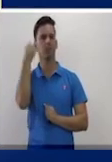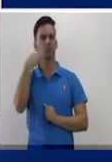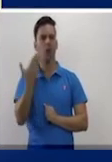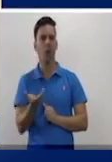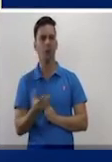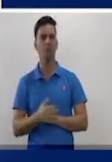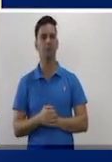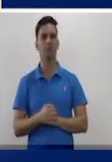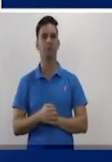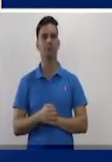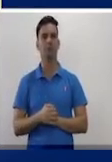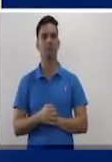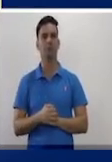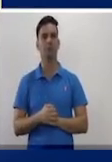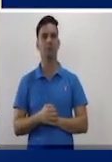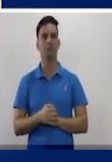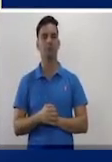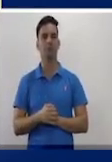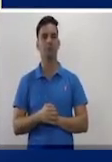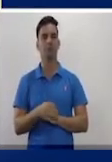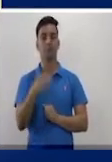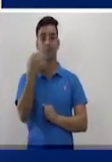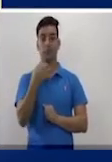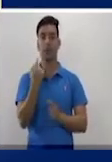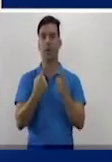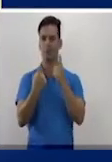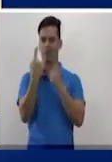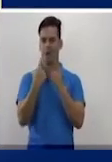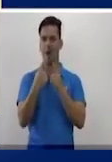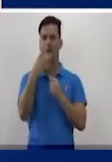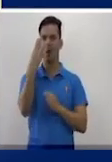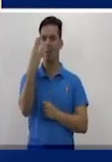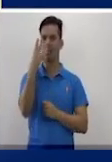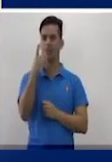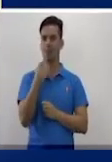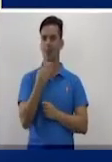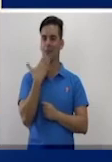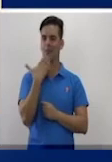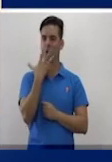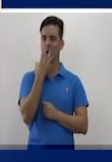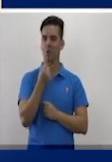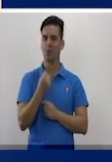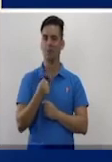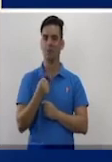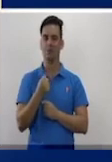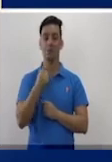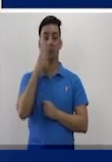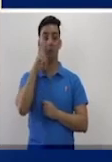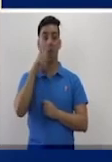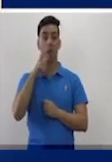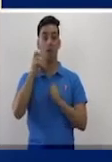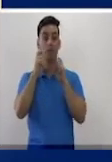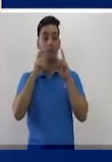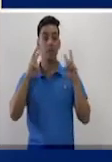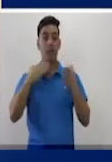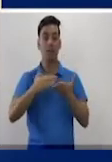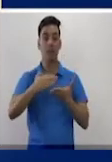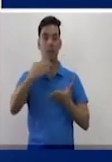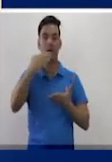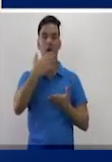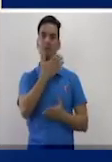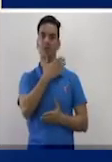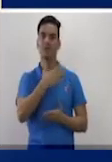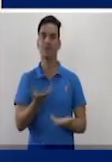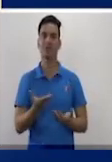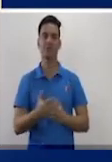Yo creo que sí, que siempre hay algo de la matemática que te gusta. Aplícalo a la vida y verás lo factible que es.